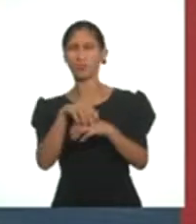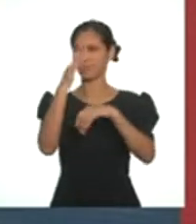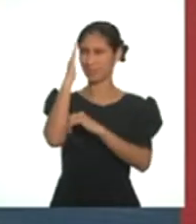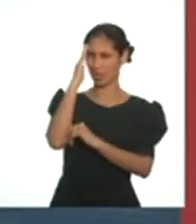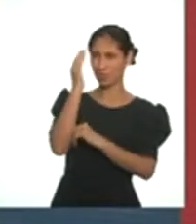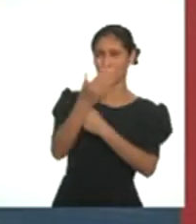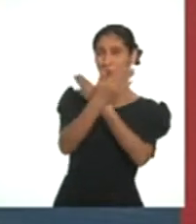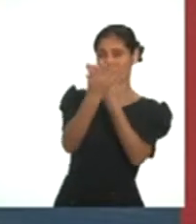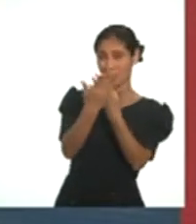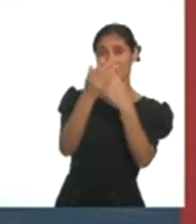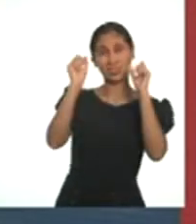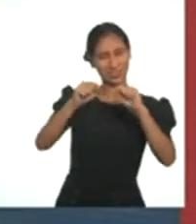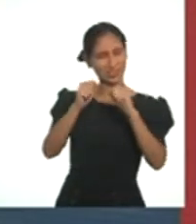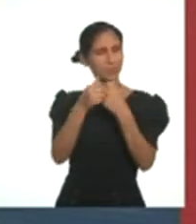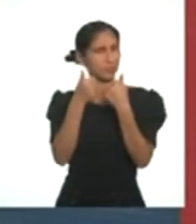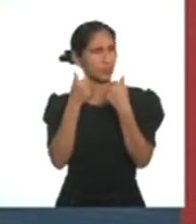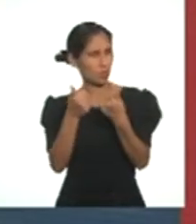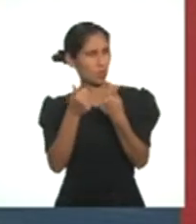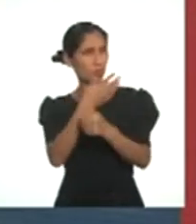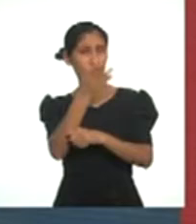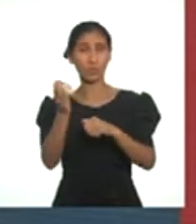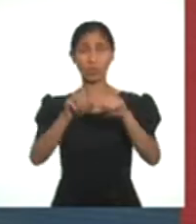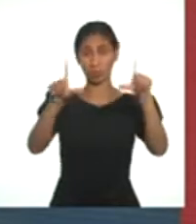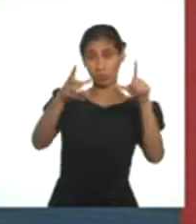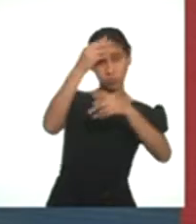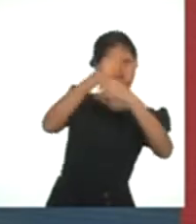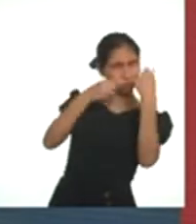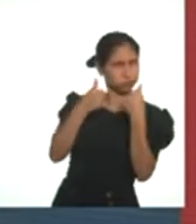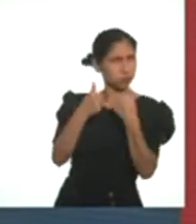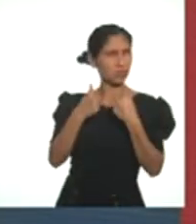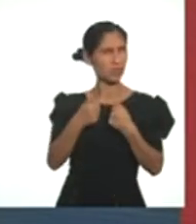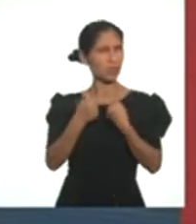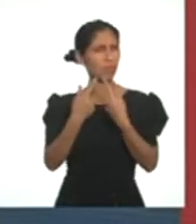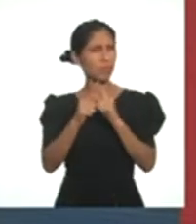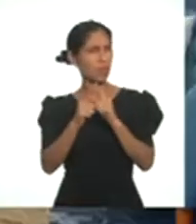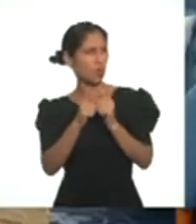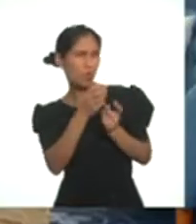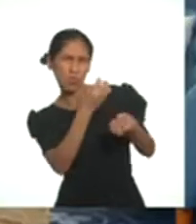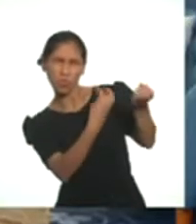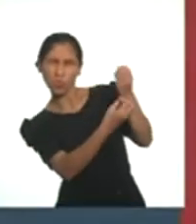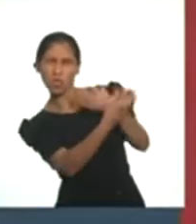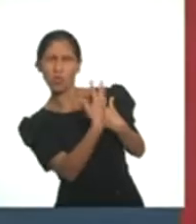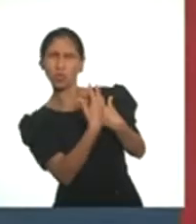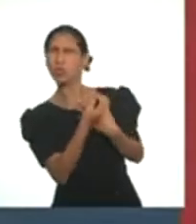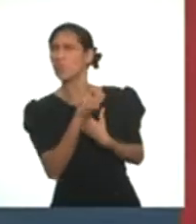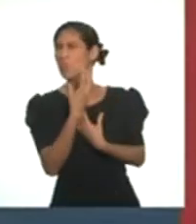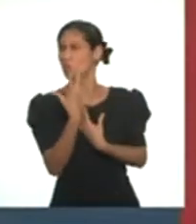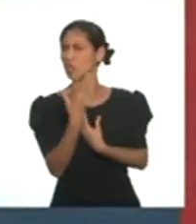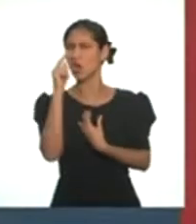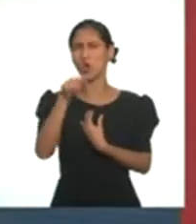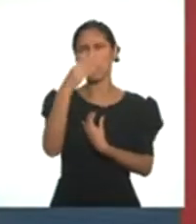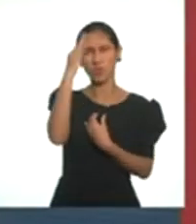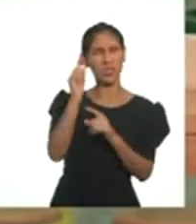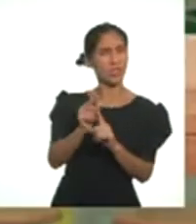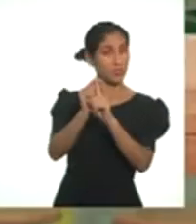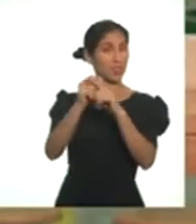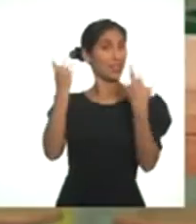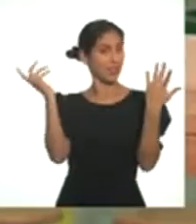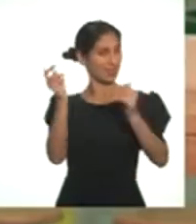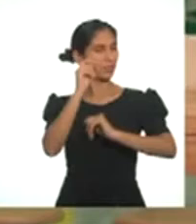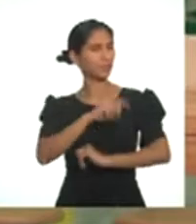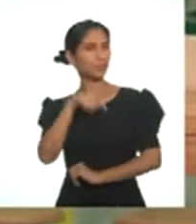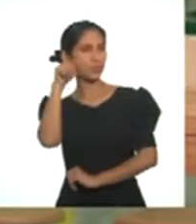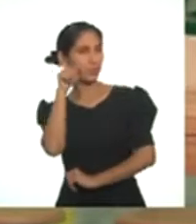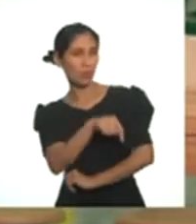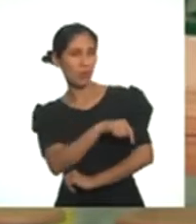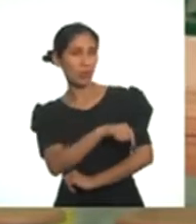porque sabemos que ustedes son una generación que no se cansa de aprender. Pero Mario, cuéntanos, ¿por qué hoy es especial? Ajá,